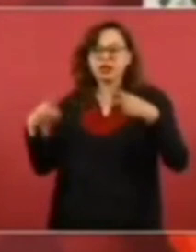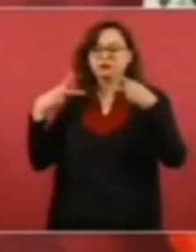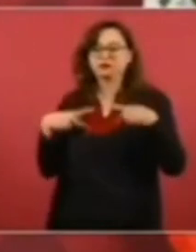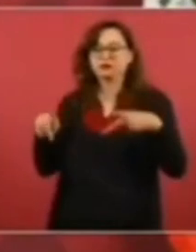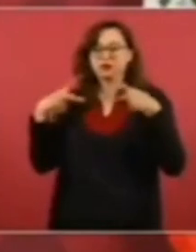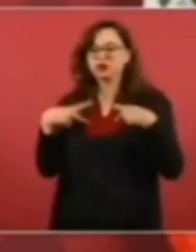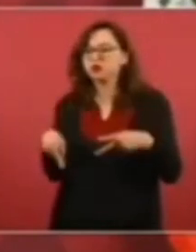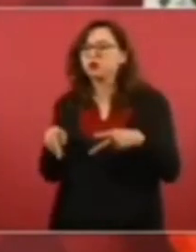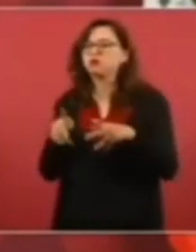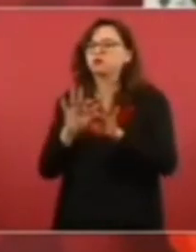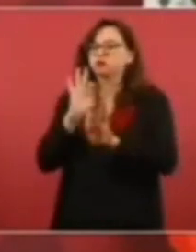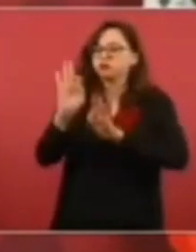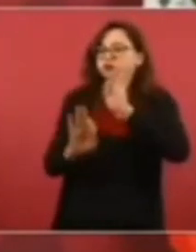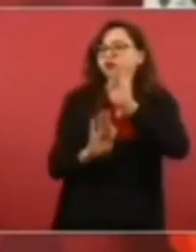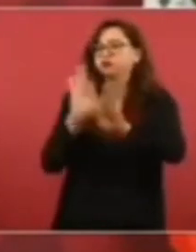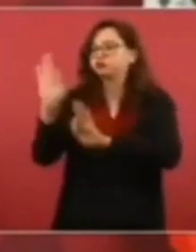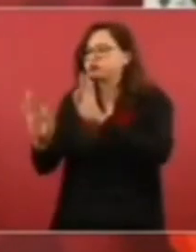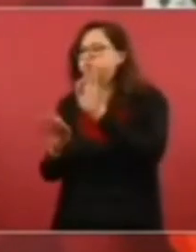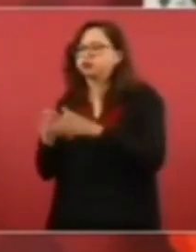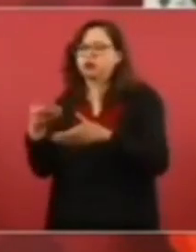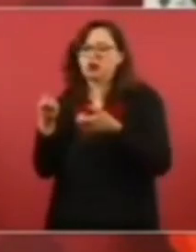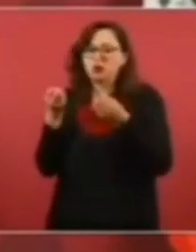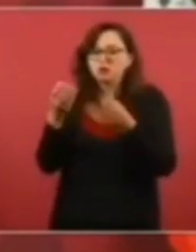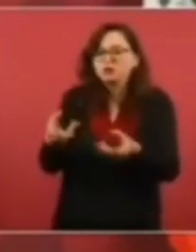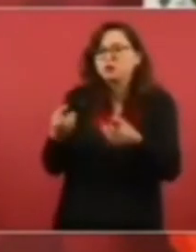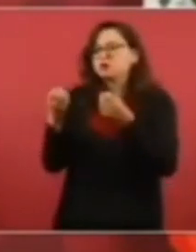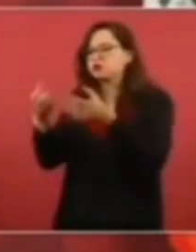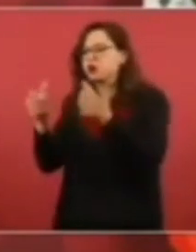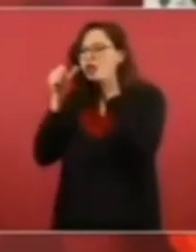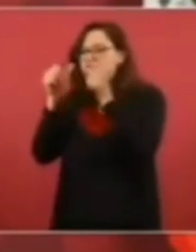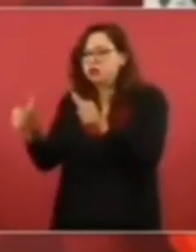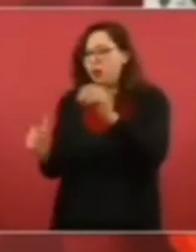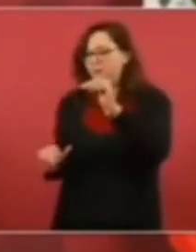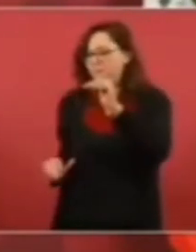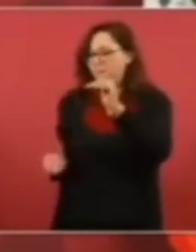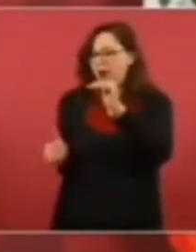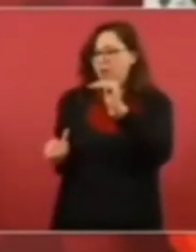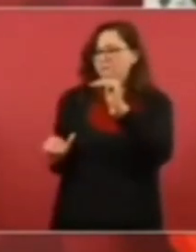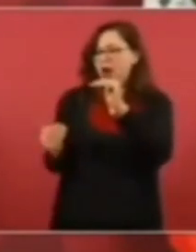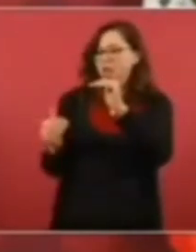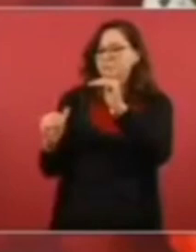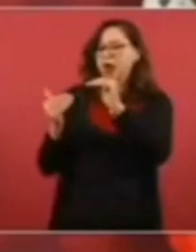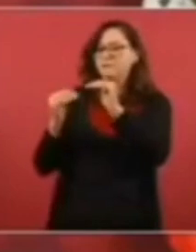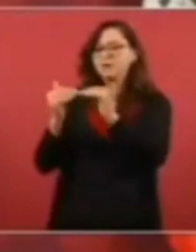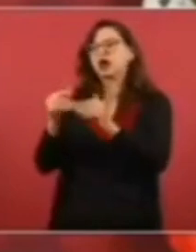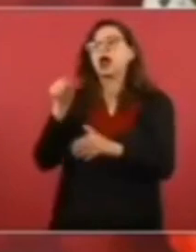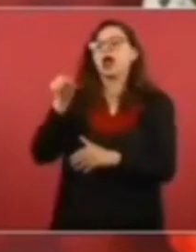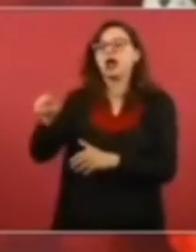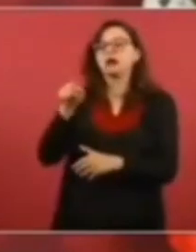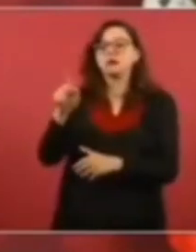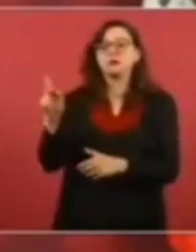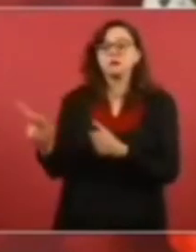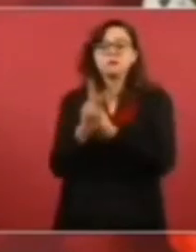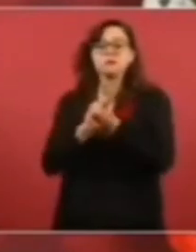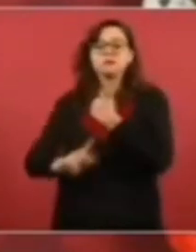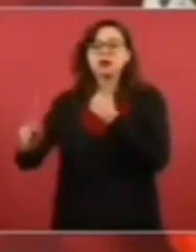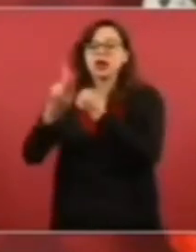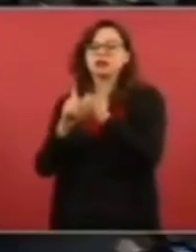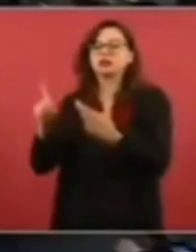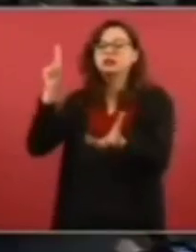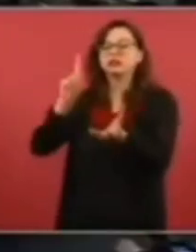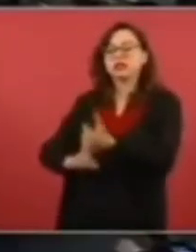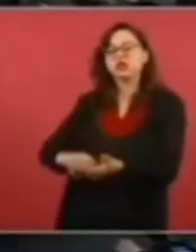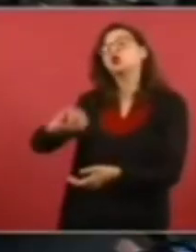Un país con población indígena mayoritaria que nunca había